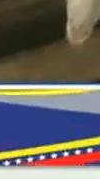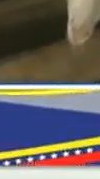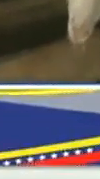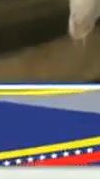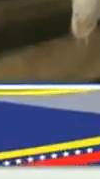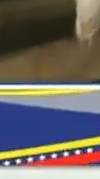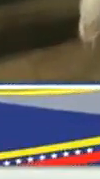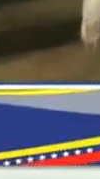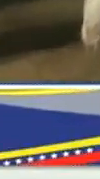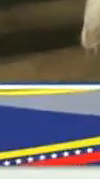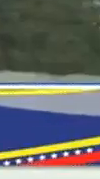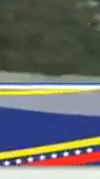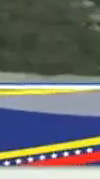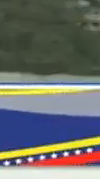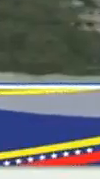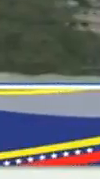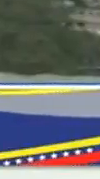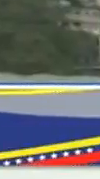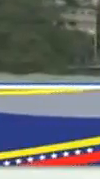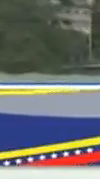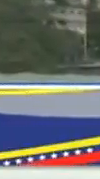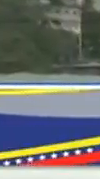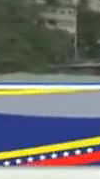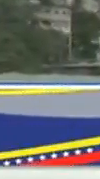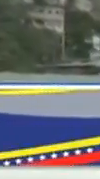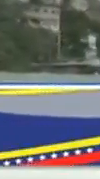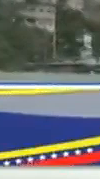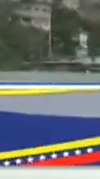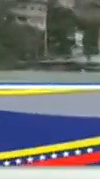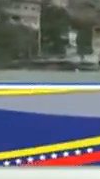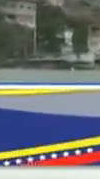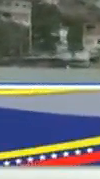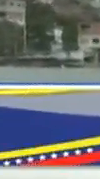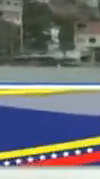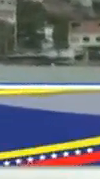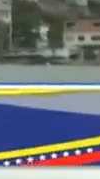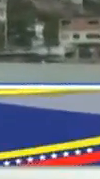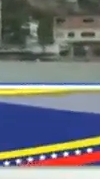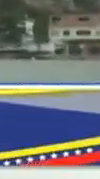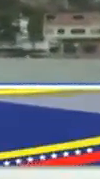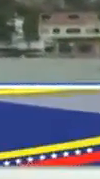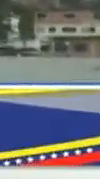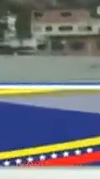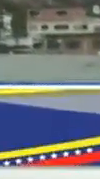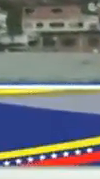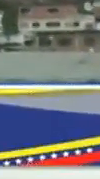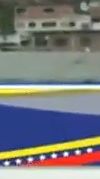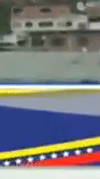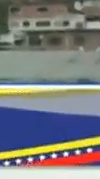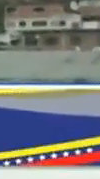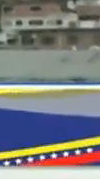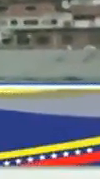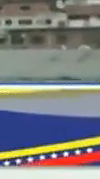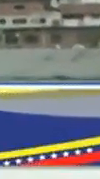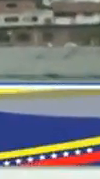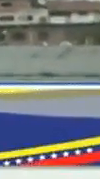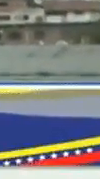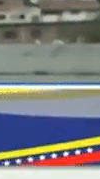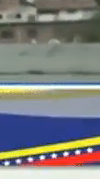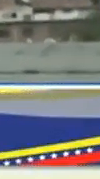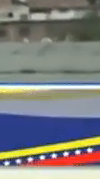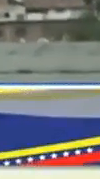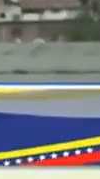transporte son mejores. De verdad, presidente, darle las gracias porque además fue usted quien llevó la iniciativa de la Ley de Fomento y Desarrollo de la Ovino y Caprina